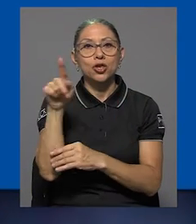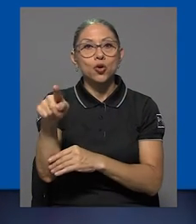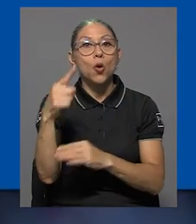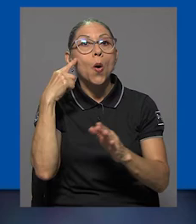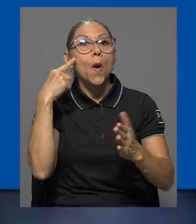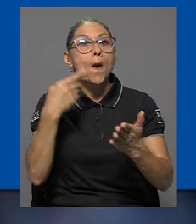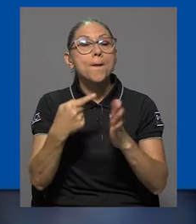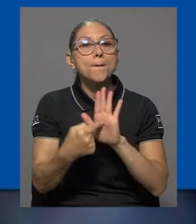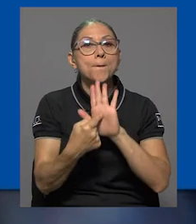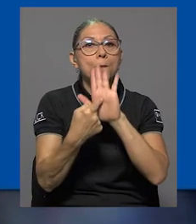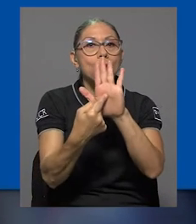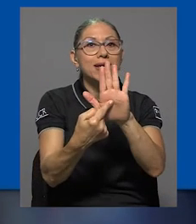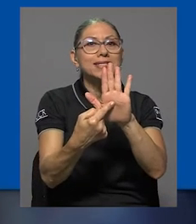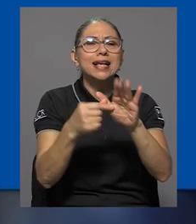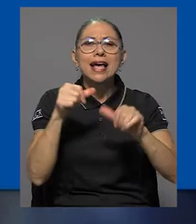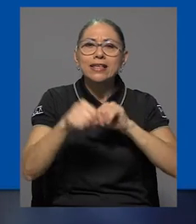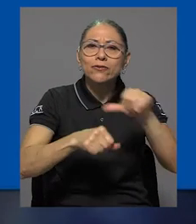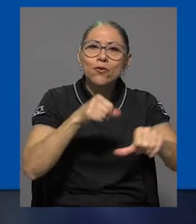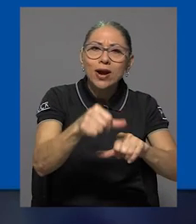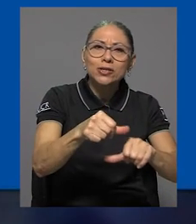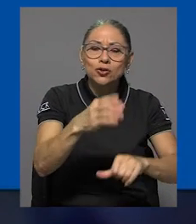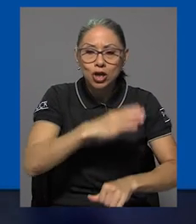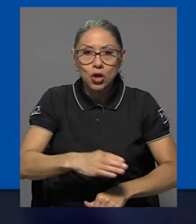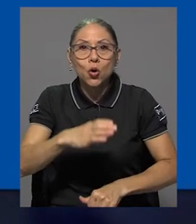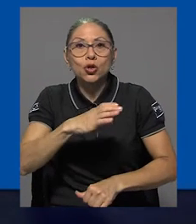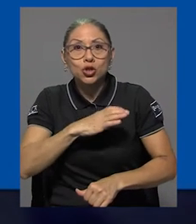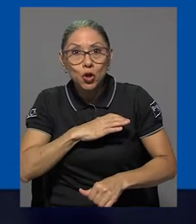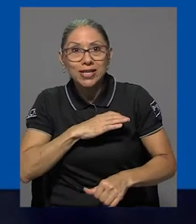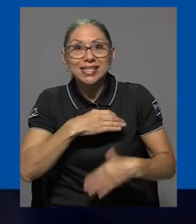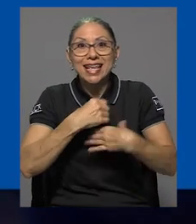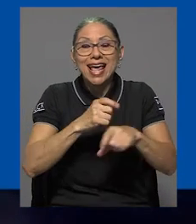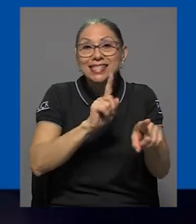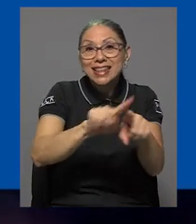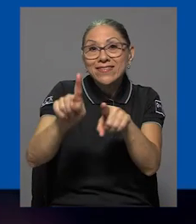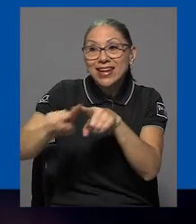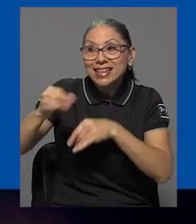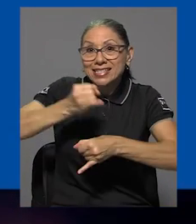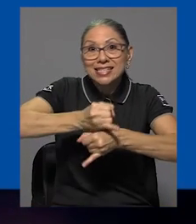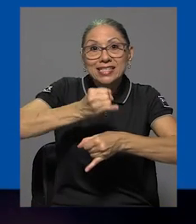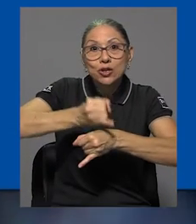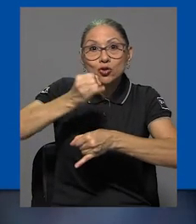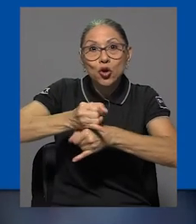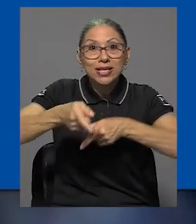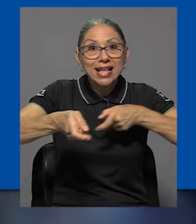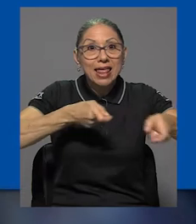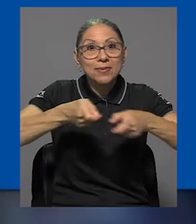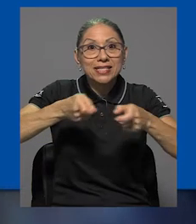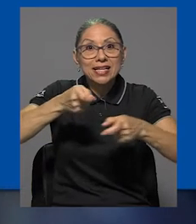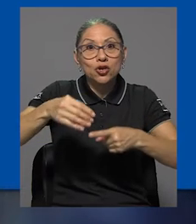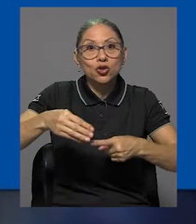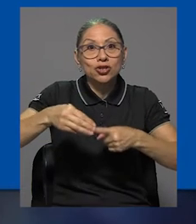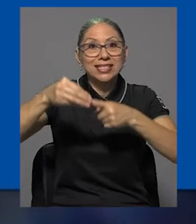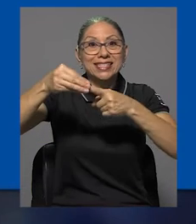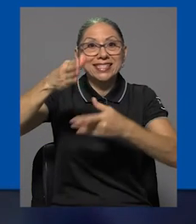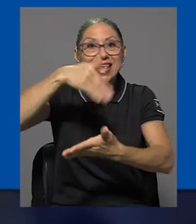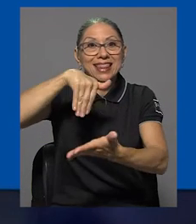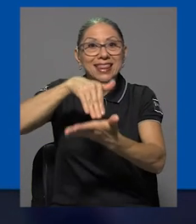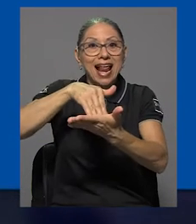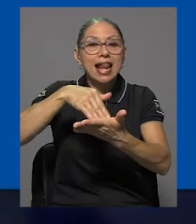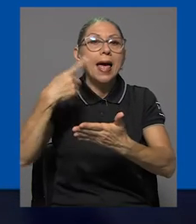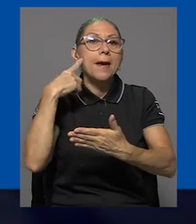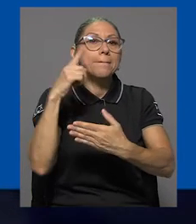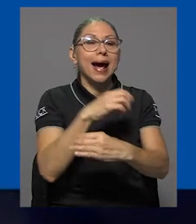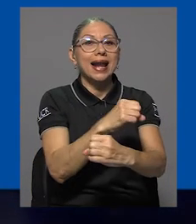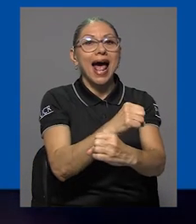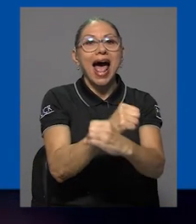reales que reúnen las diferentes instituciones de la Administración Central del país, para asegurar los derechos de las personas